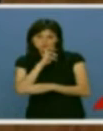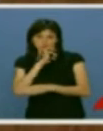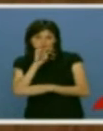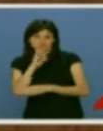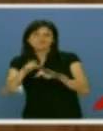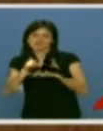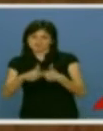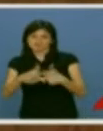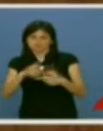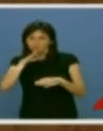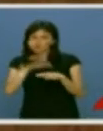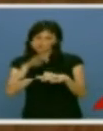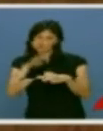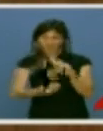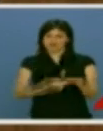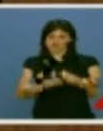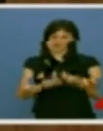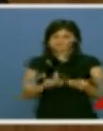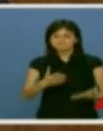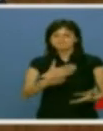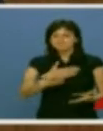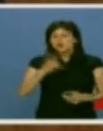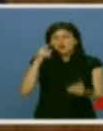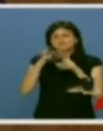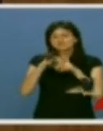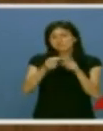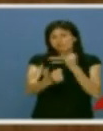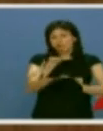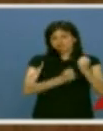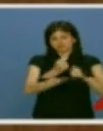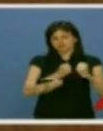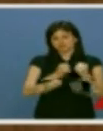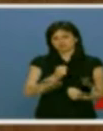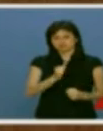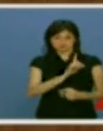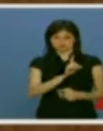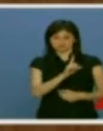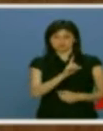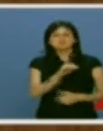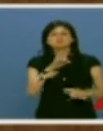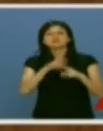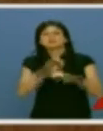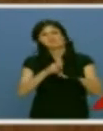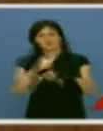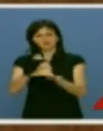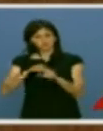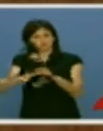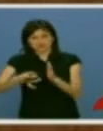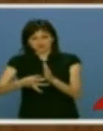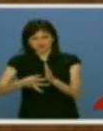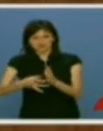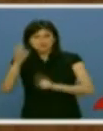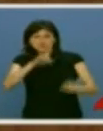familias ya lo hacen. Pues eso, nuestro objetivo es ser austeros. No es ser austeros, sino eficientes. Resolver nuestros problemas,